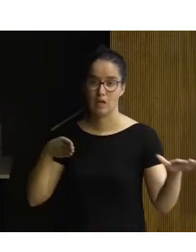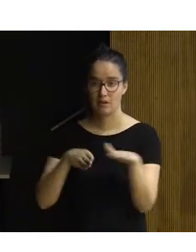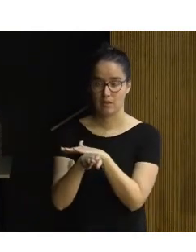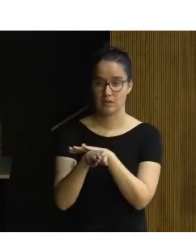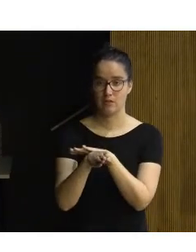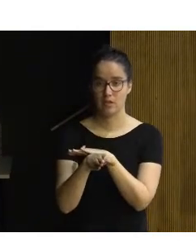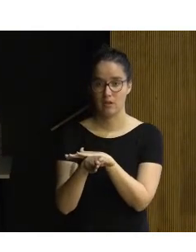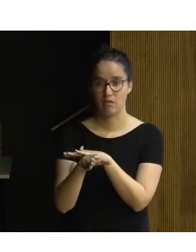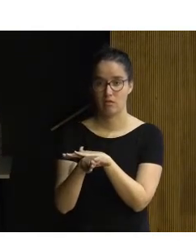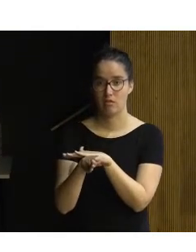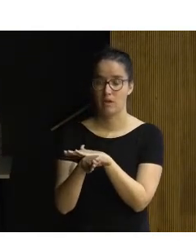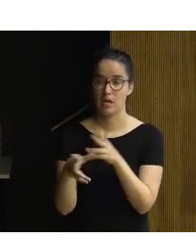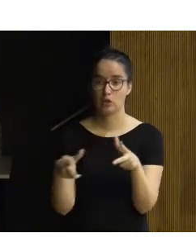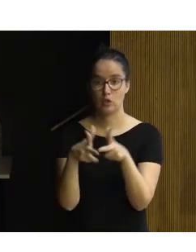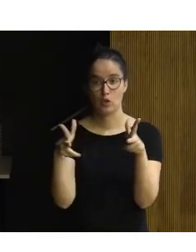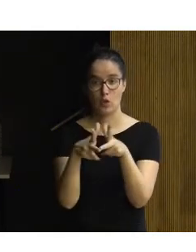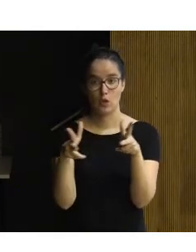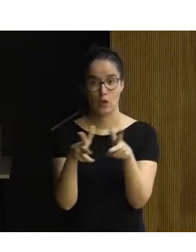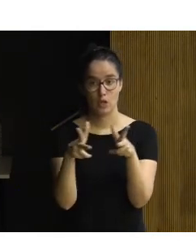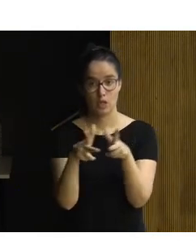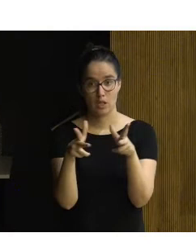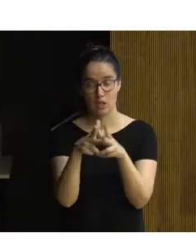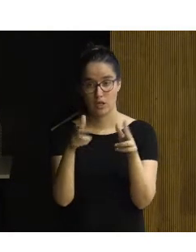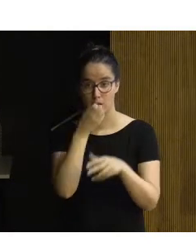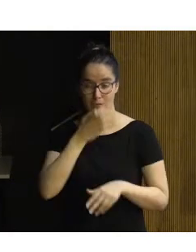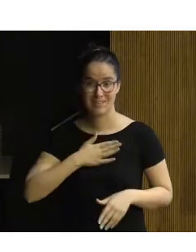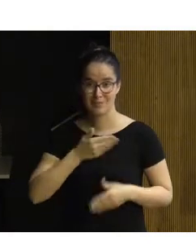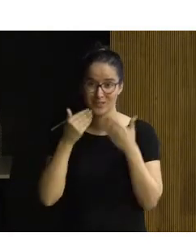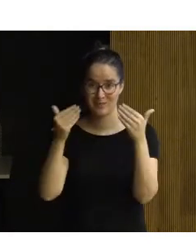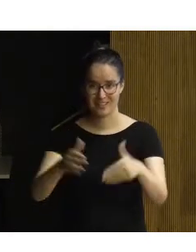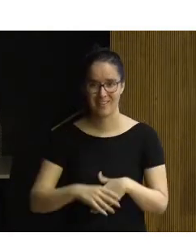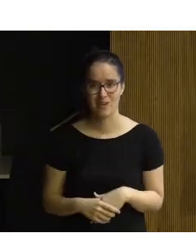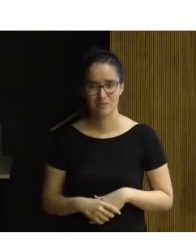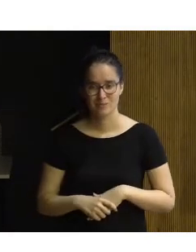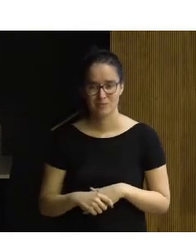en la sociedad y en el mercado. Muchísimas gracias.